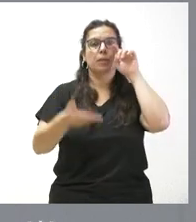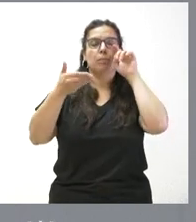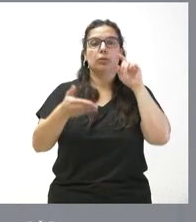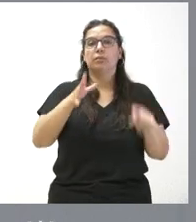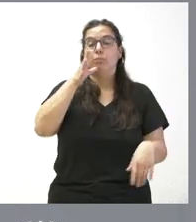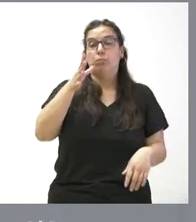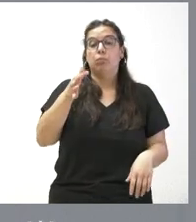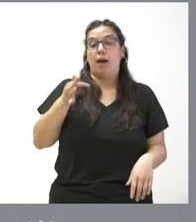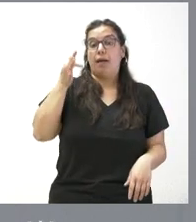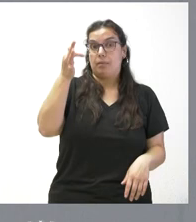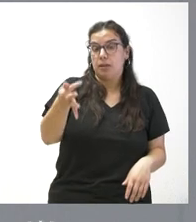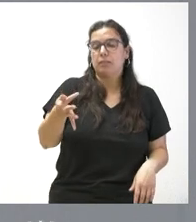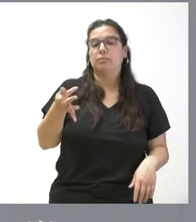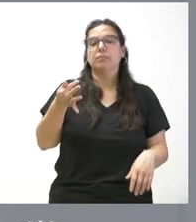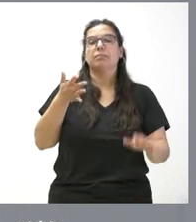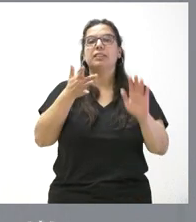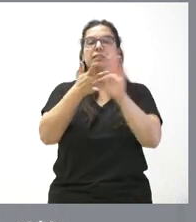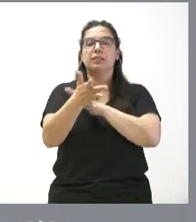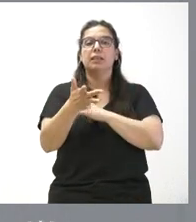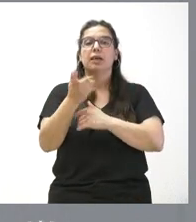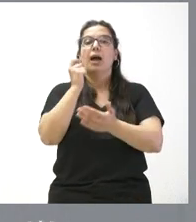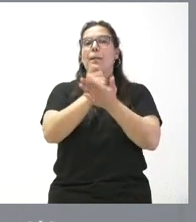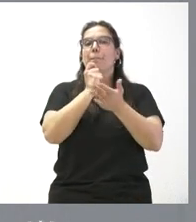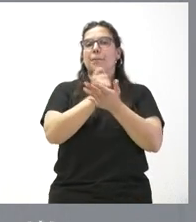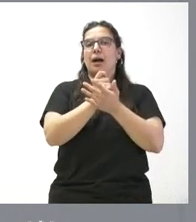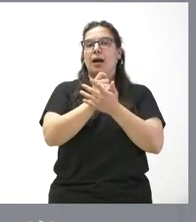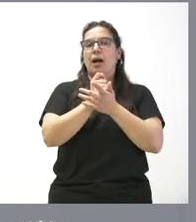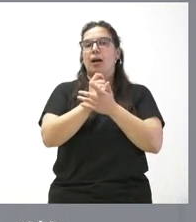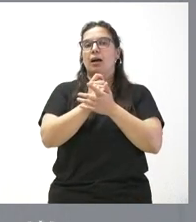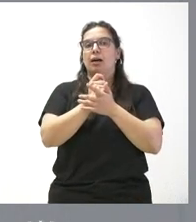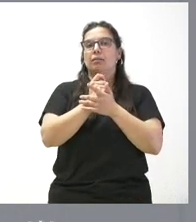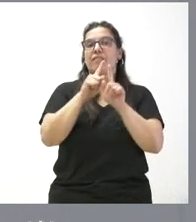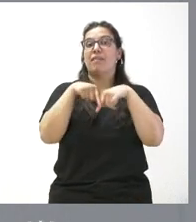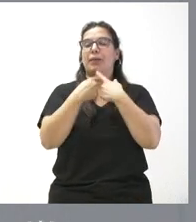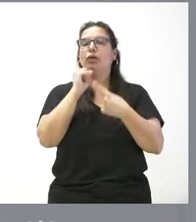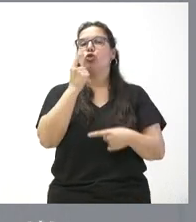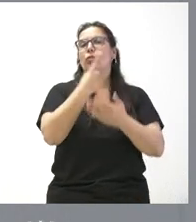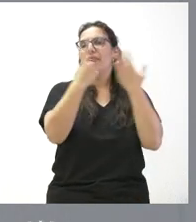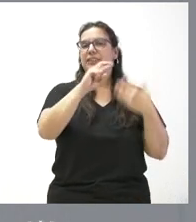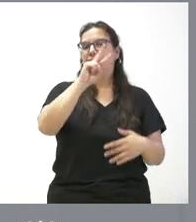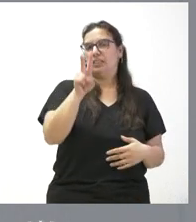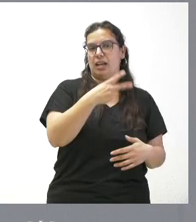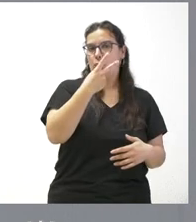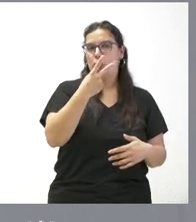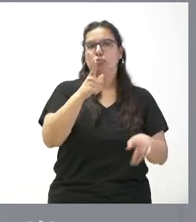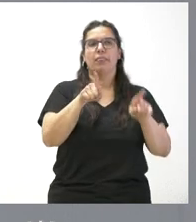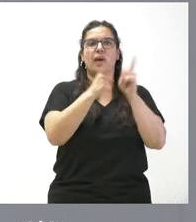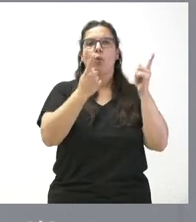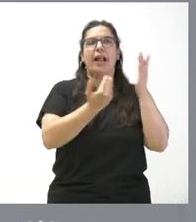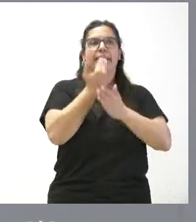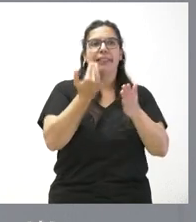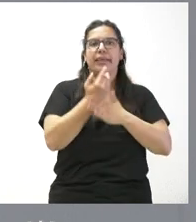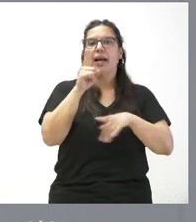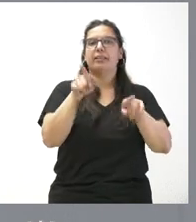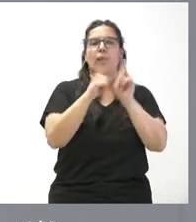además de que solo se paga estos 16 euros mensuales, independientemente del número de días y de los horarios